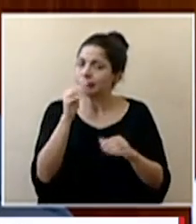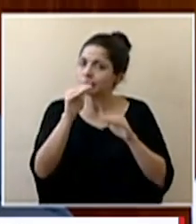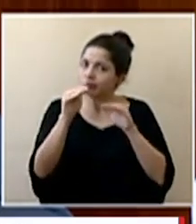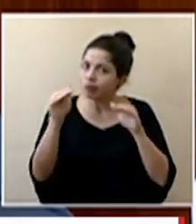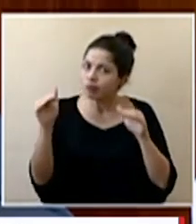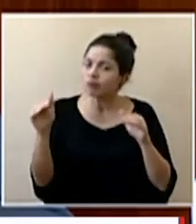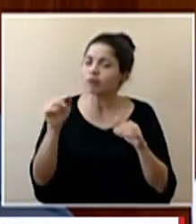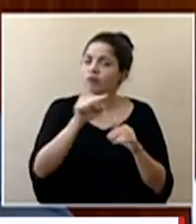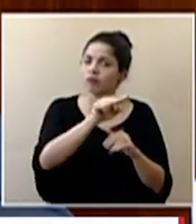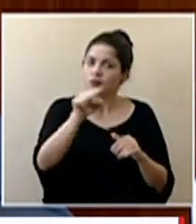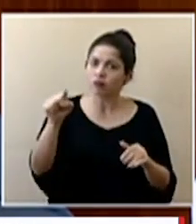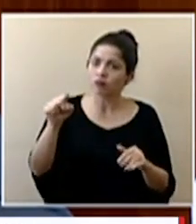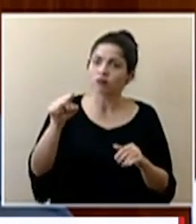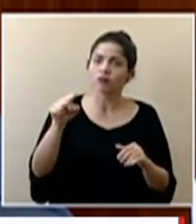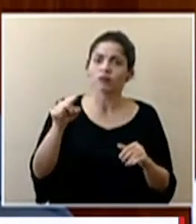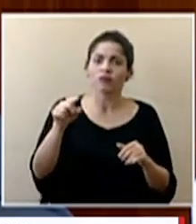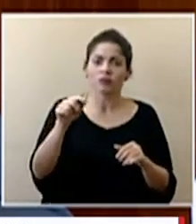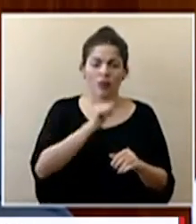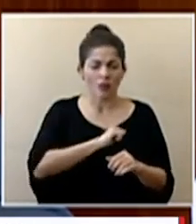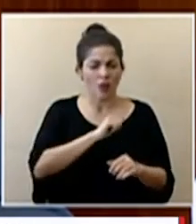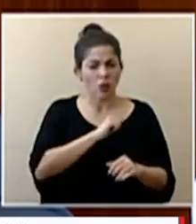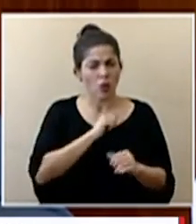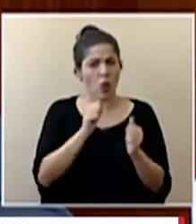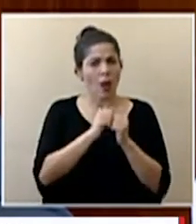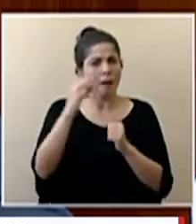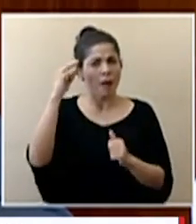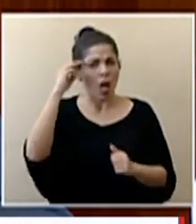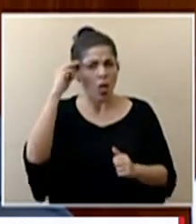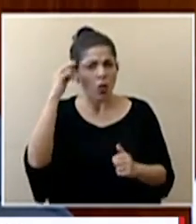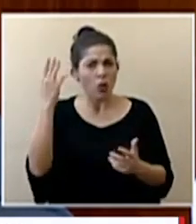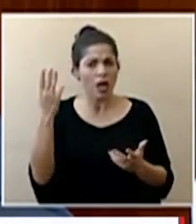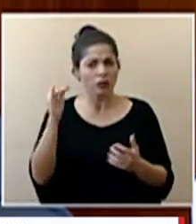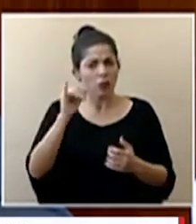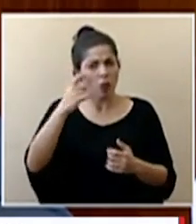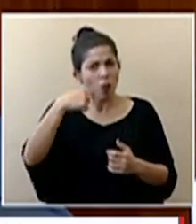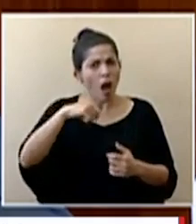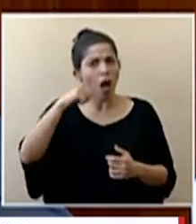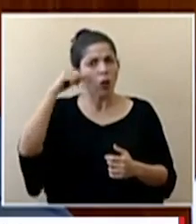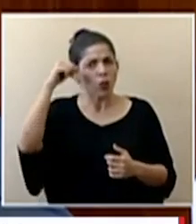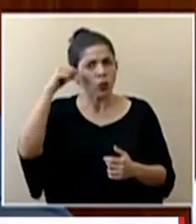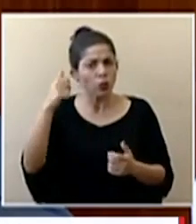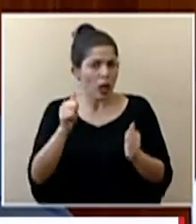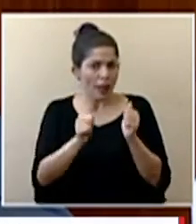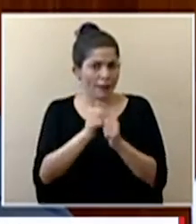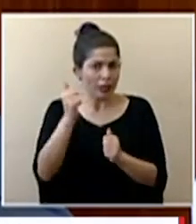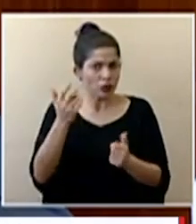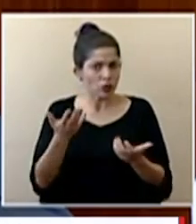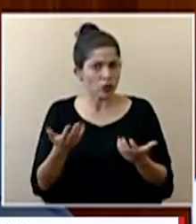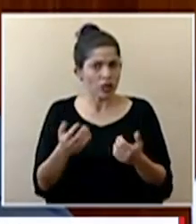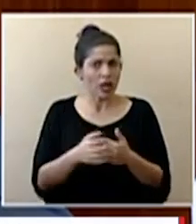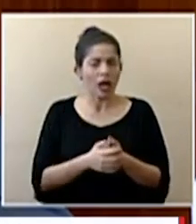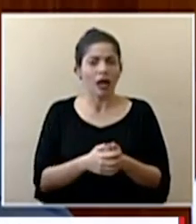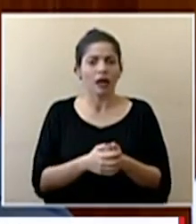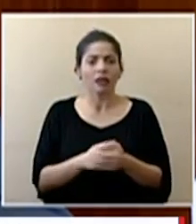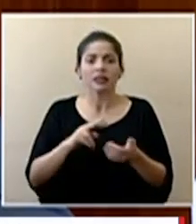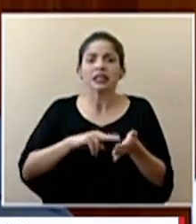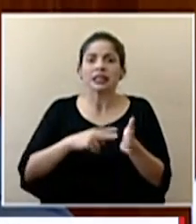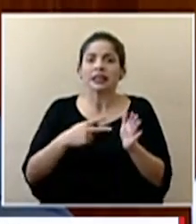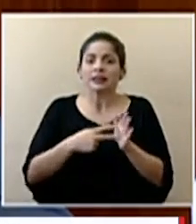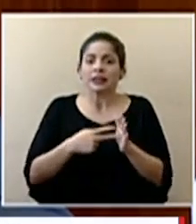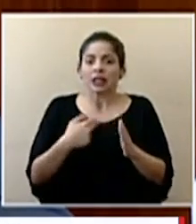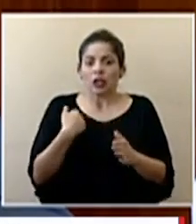seamos que nos comportemos de forma madura de forma como adultos la gran mayoría en sentido de que estamos